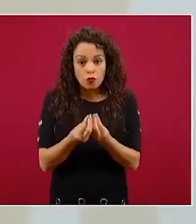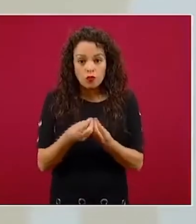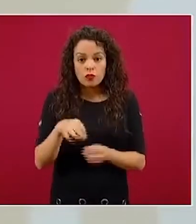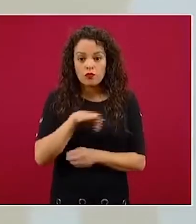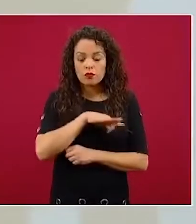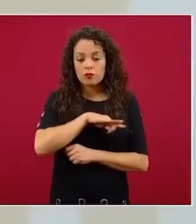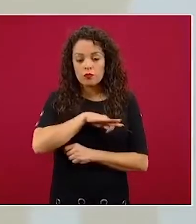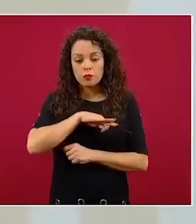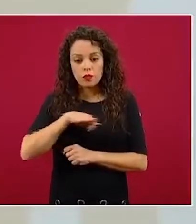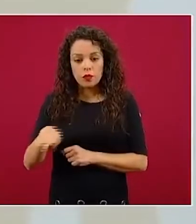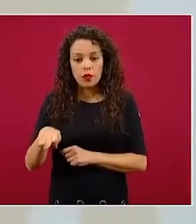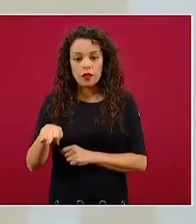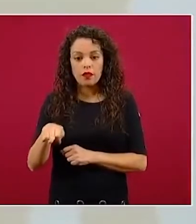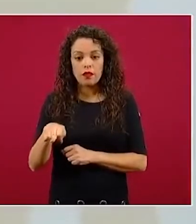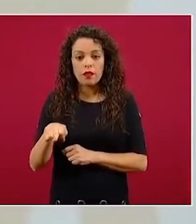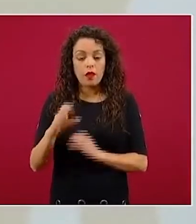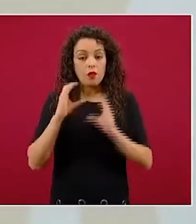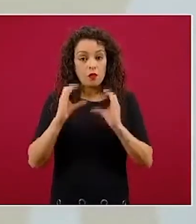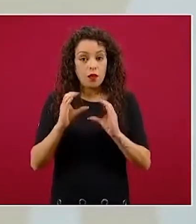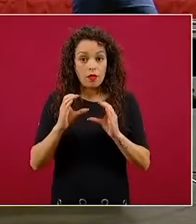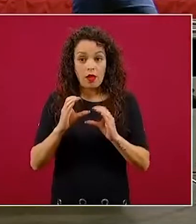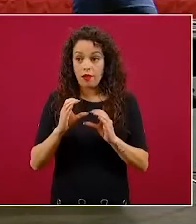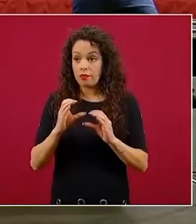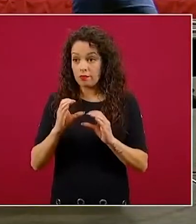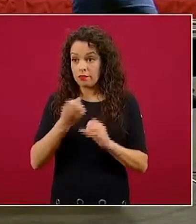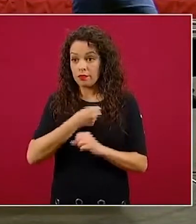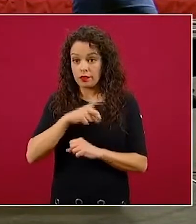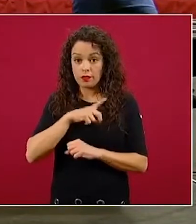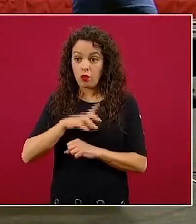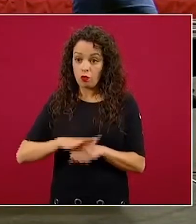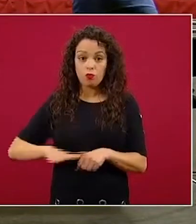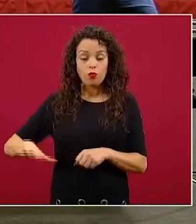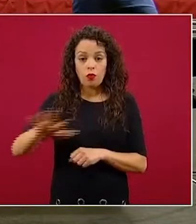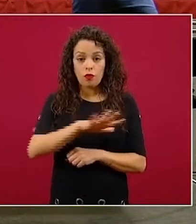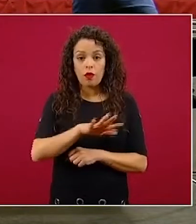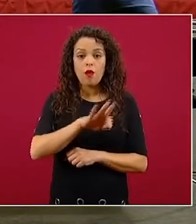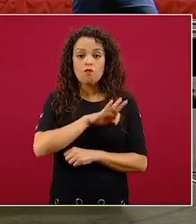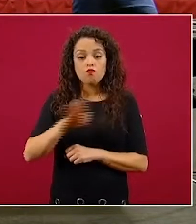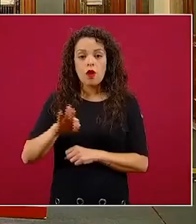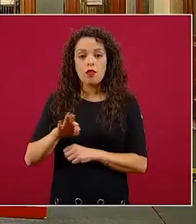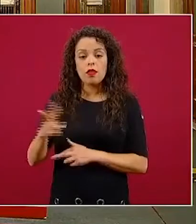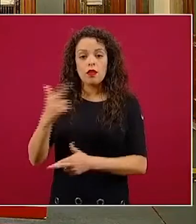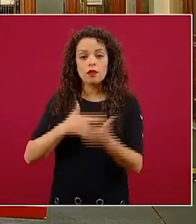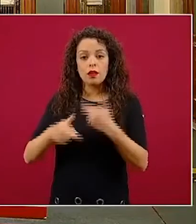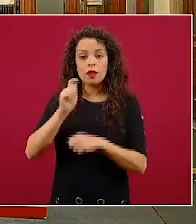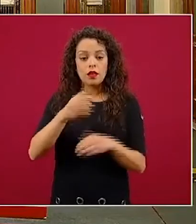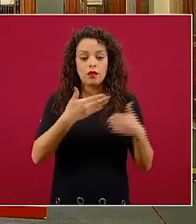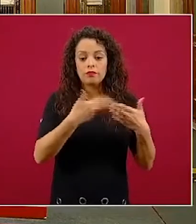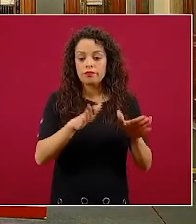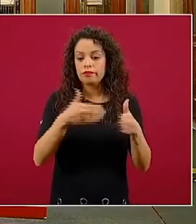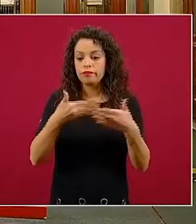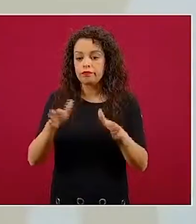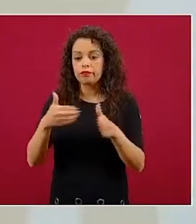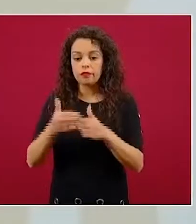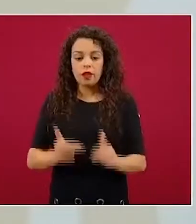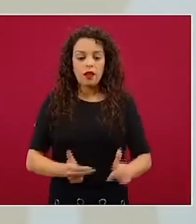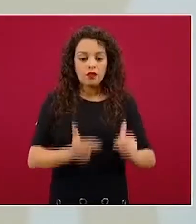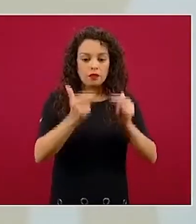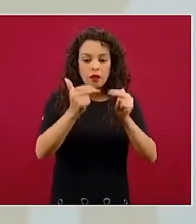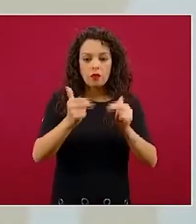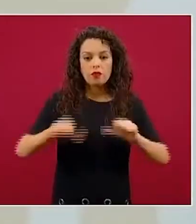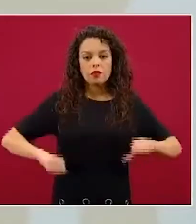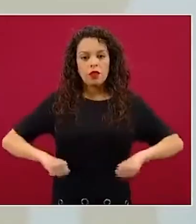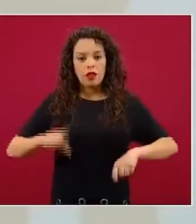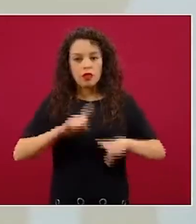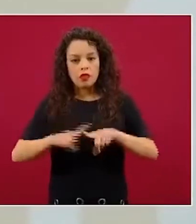al tiempo que cuidamos la salud, recuperemos la actividad económica que también es necesario.